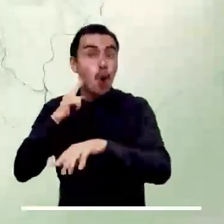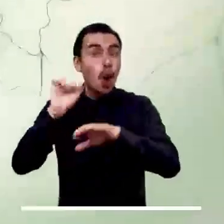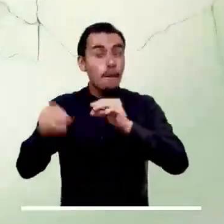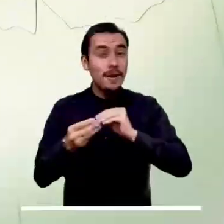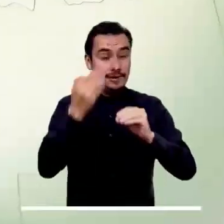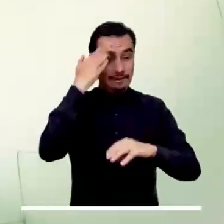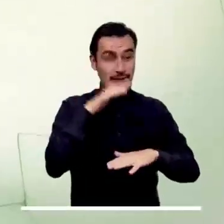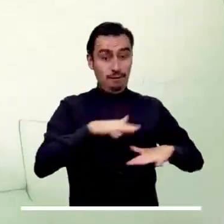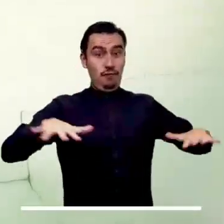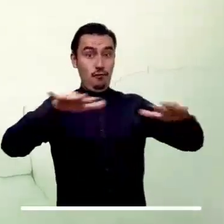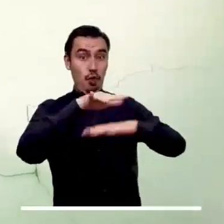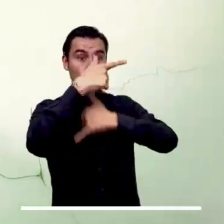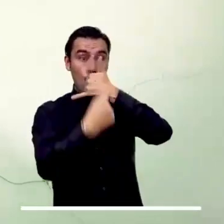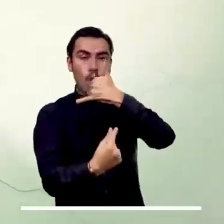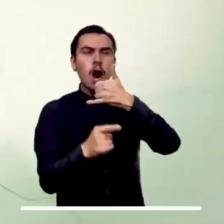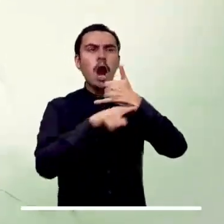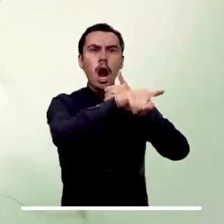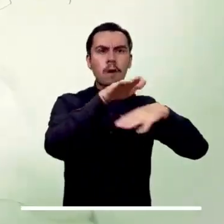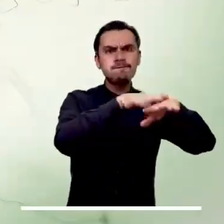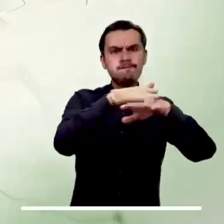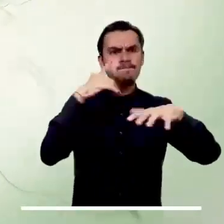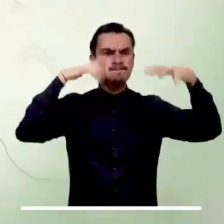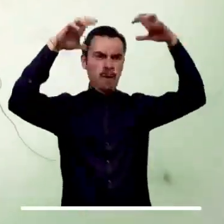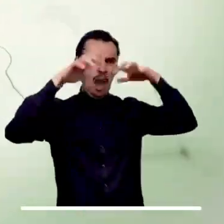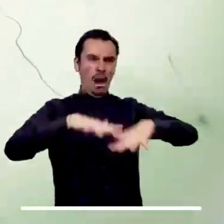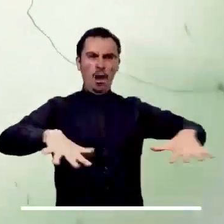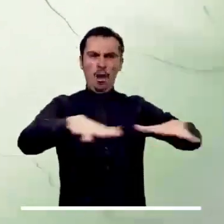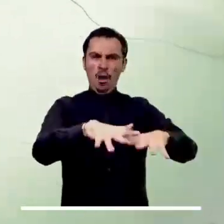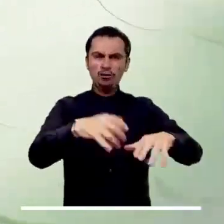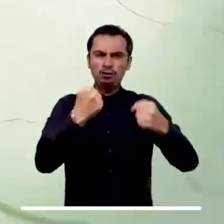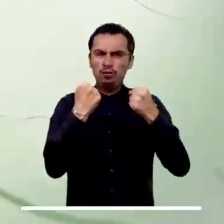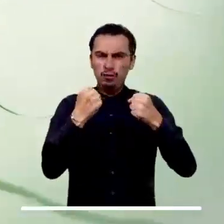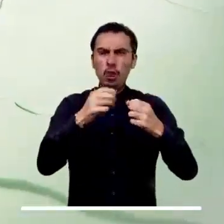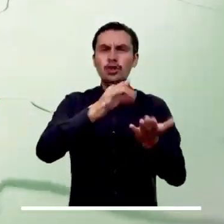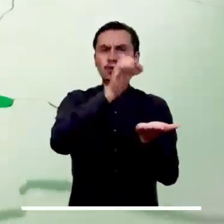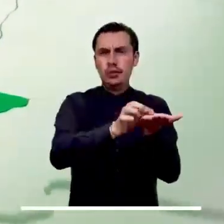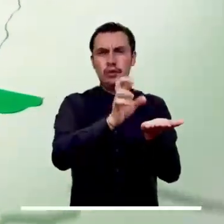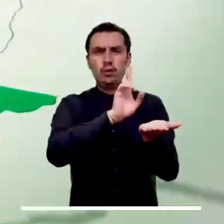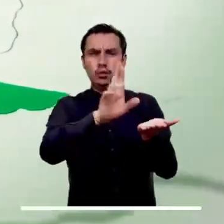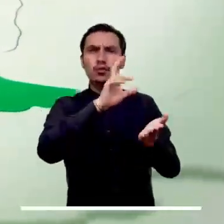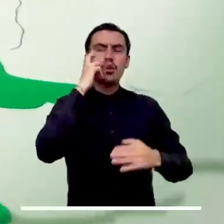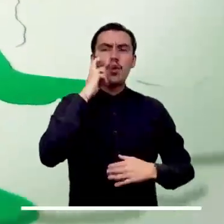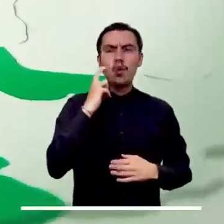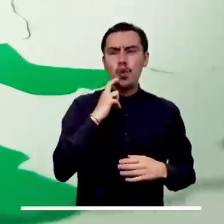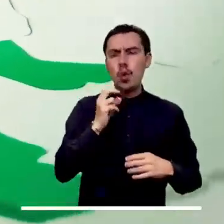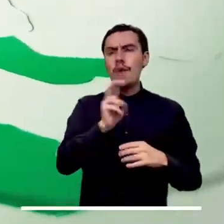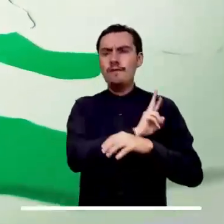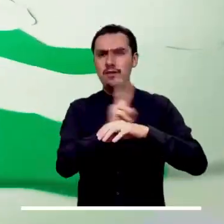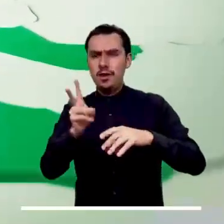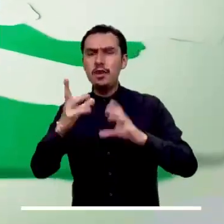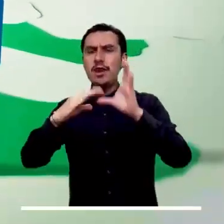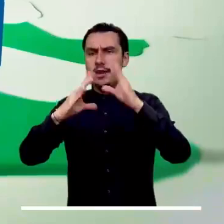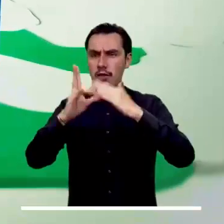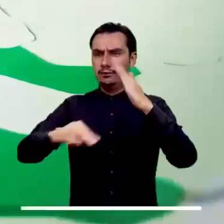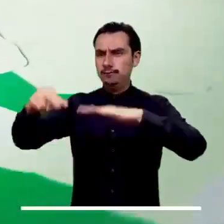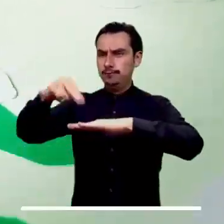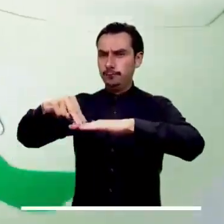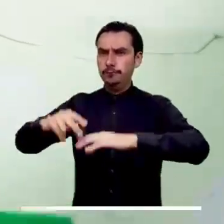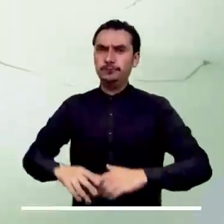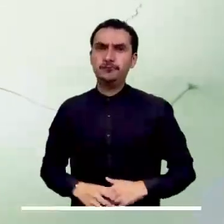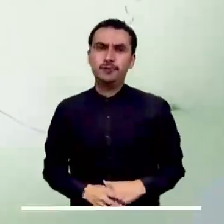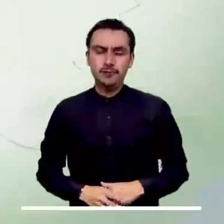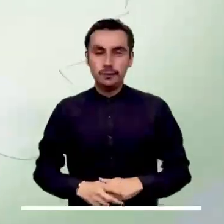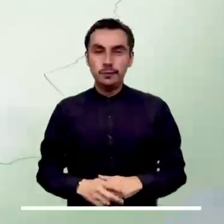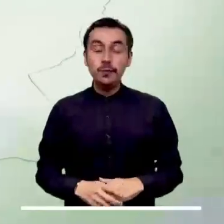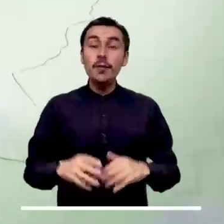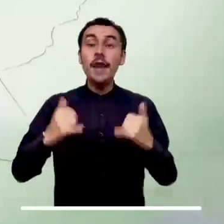sin precipitaciones. Por su parte, la región pacífica inicia el día con posibles lluvias en sectores de Chocó, Cauca